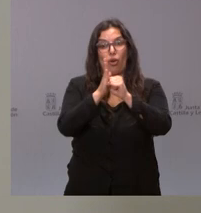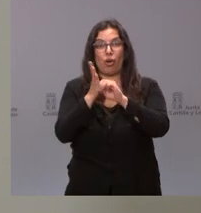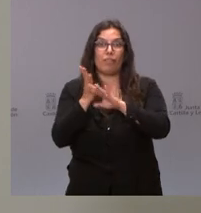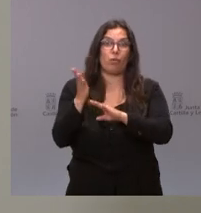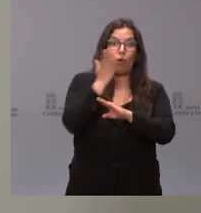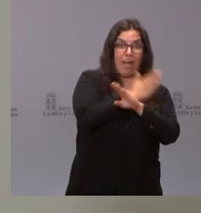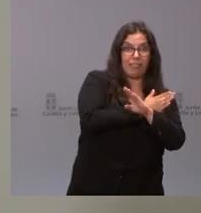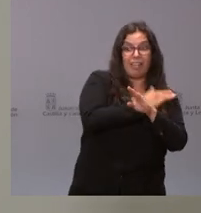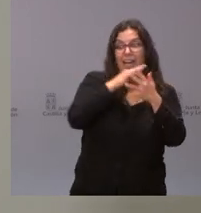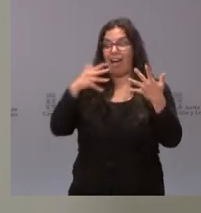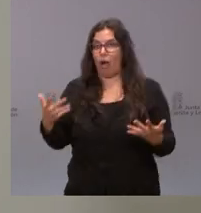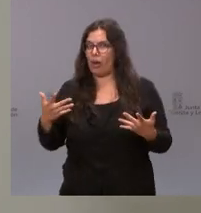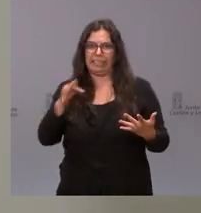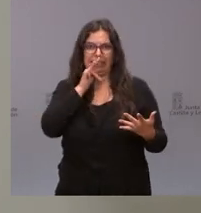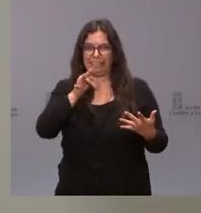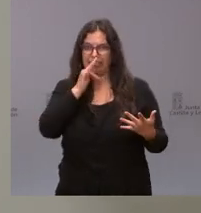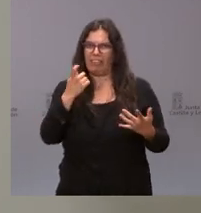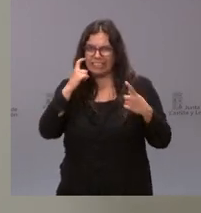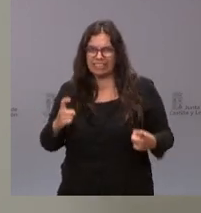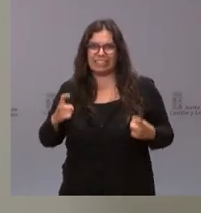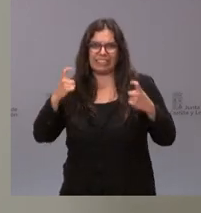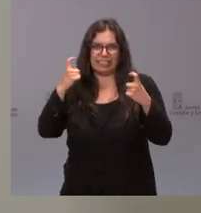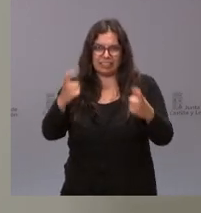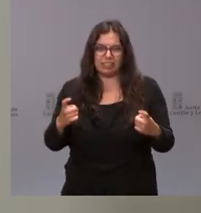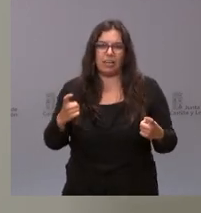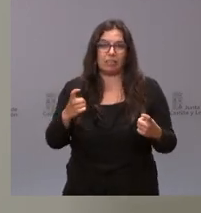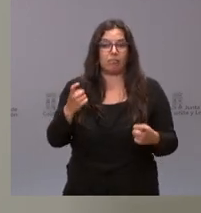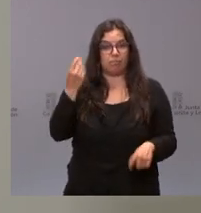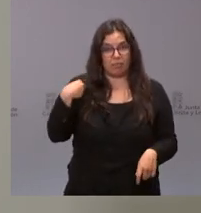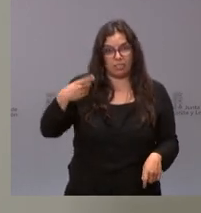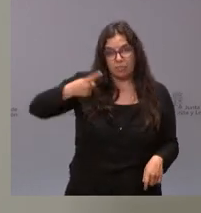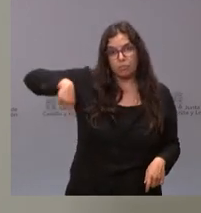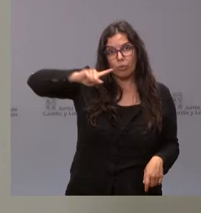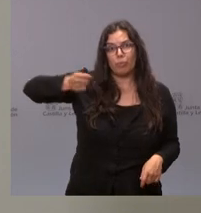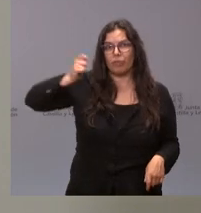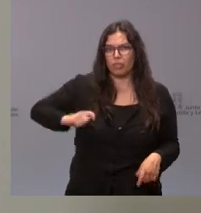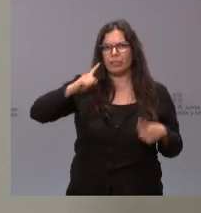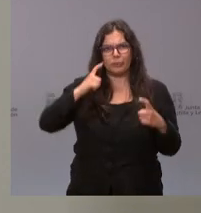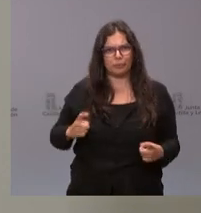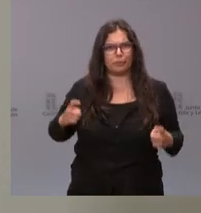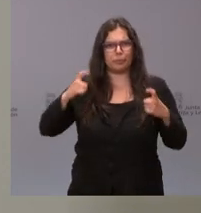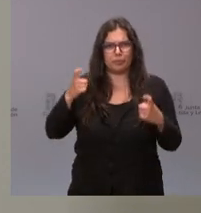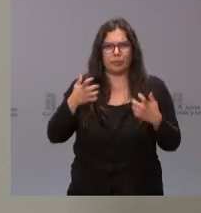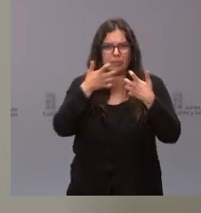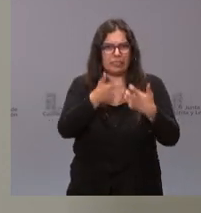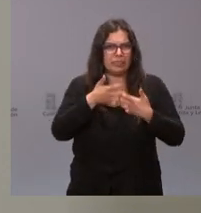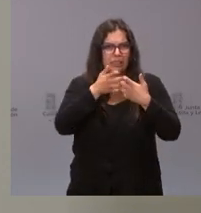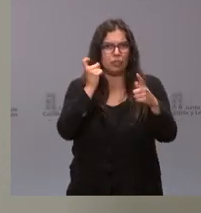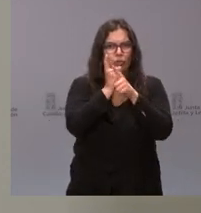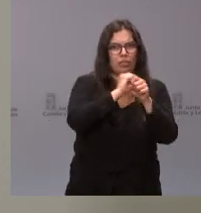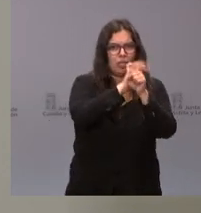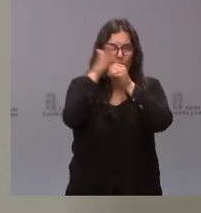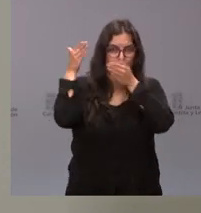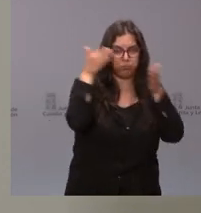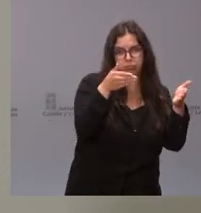tuvimos antes de la pandemia que ha exigido una concentración de esfuerzos por parte de los profesionales sanitarios en la lucha contra el COVID-19